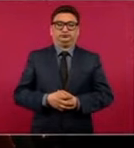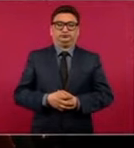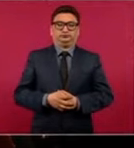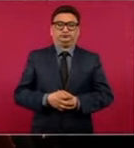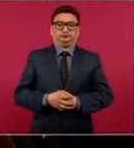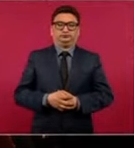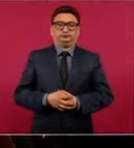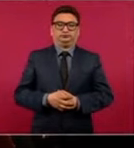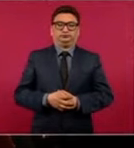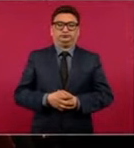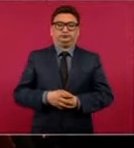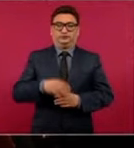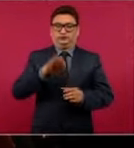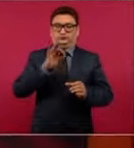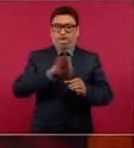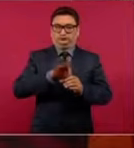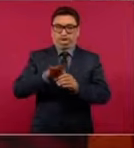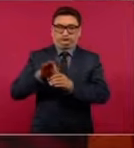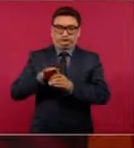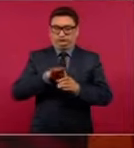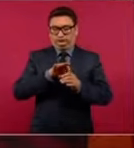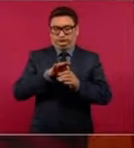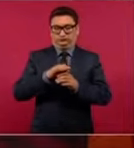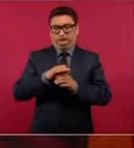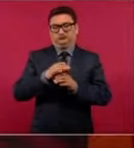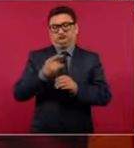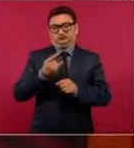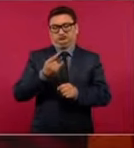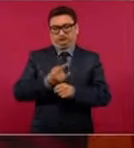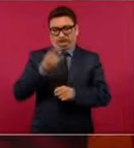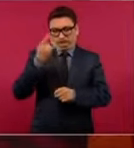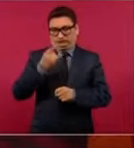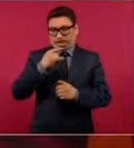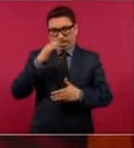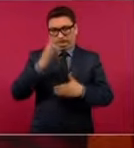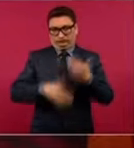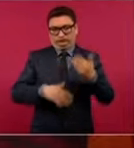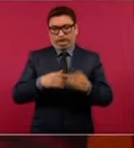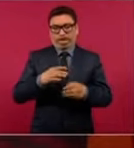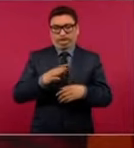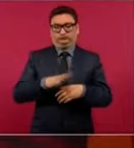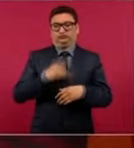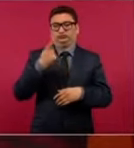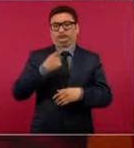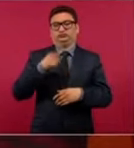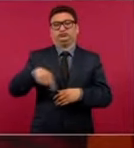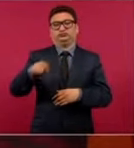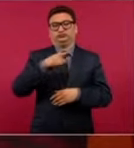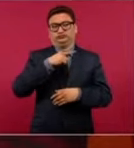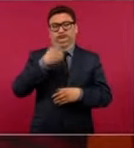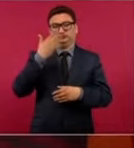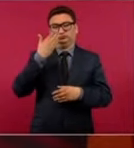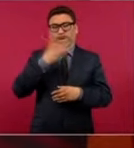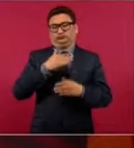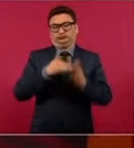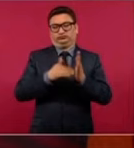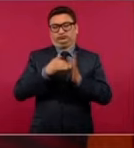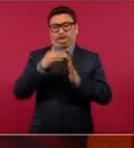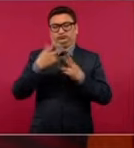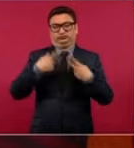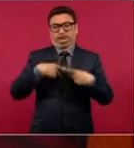elección fraudulenta porque compraron millones de votos.